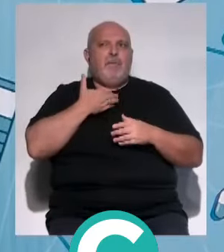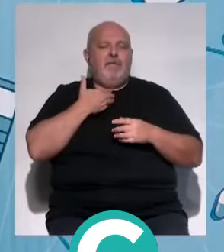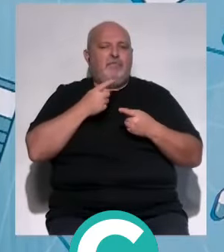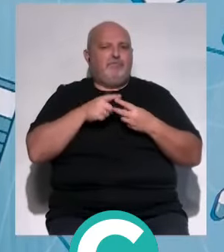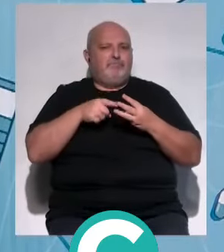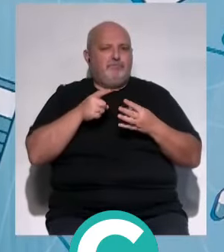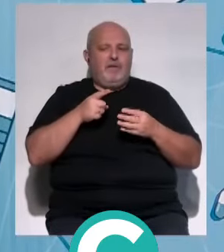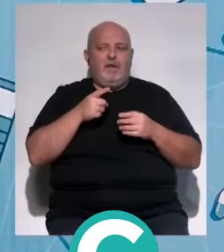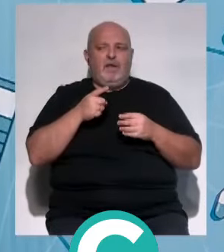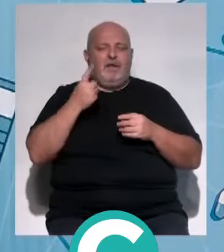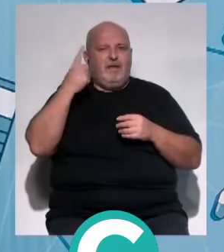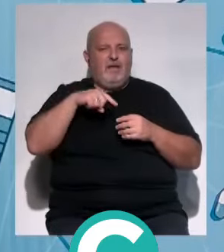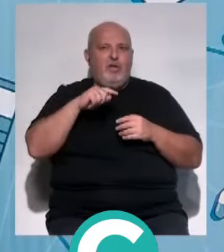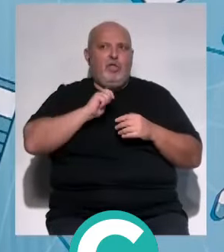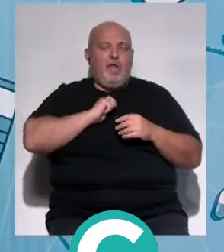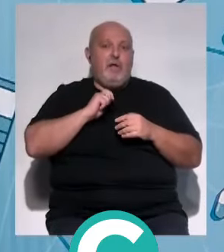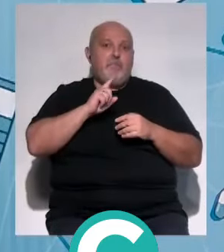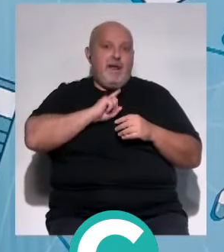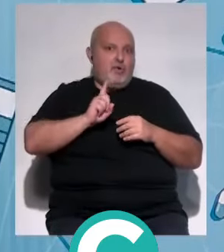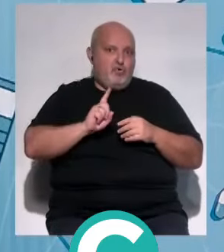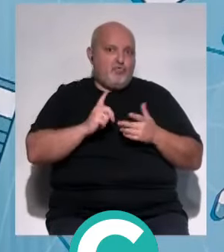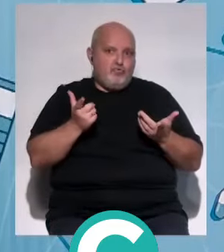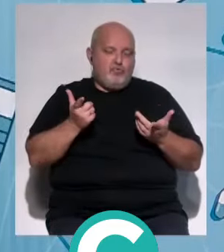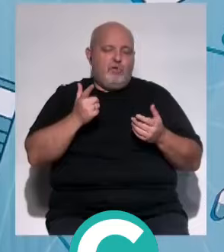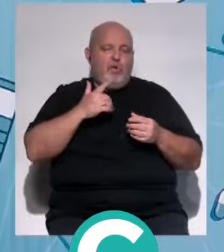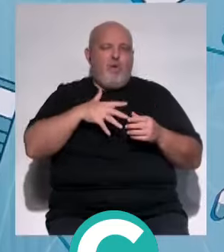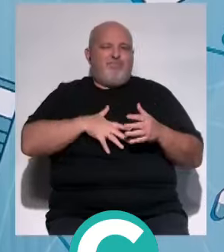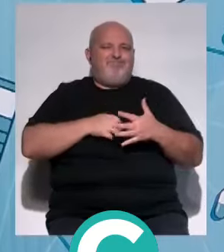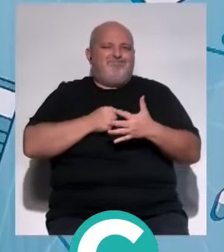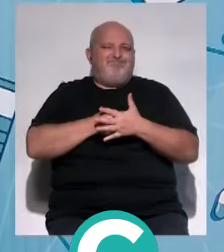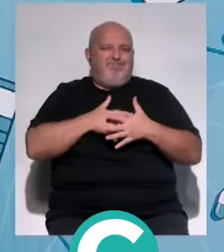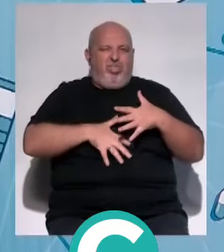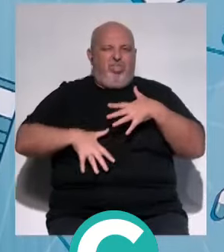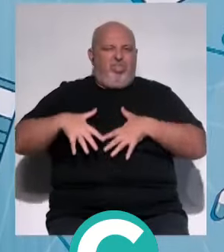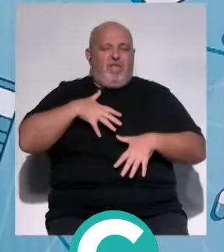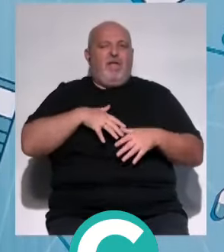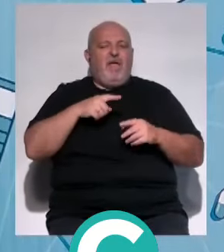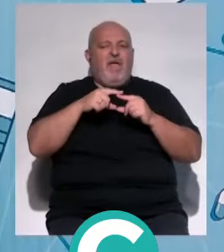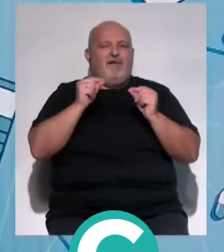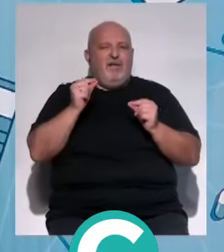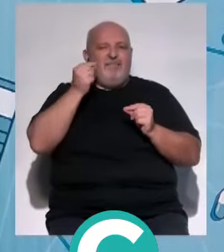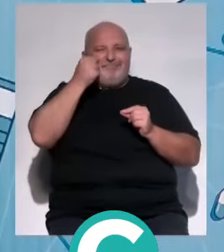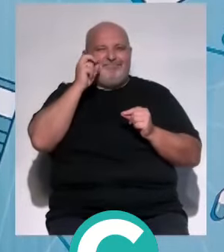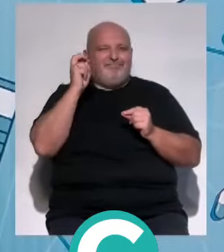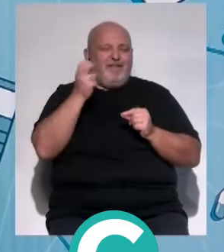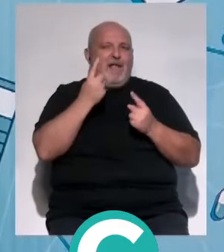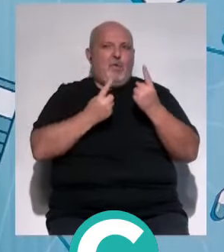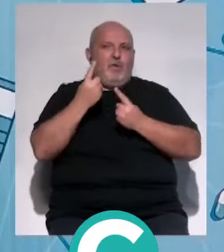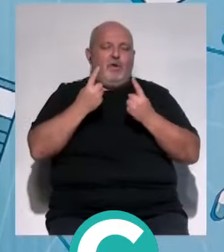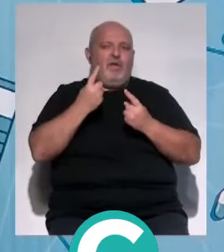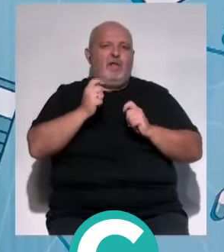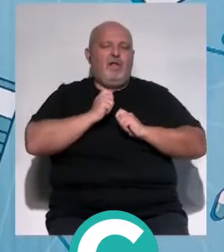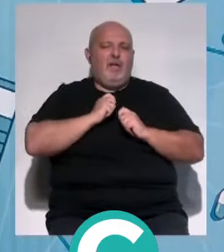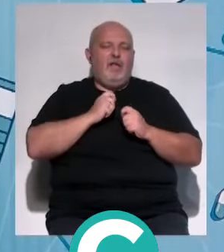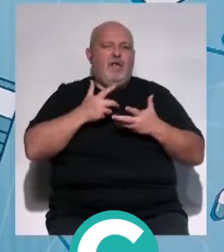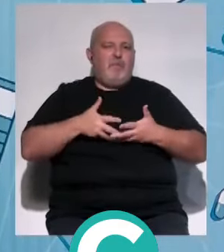sepas que no te van a caer mal, que no sean indigestos, las legumbres, por ejemplo, yo siempre digo que provocan